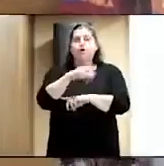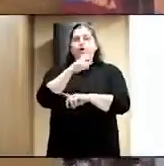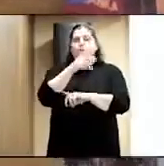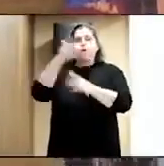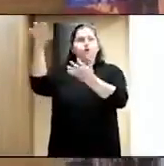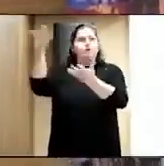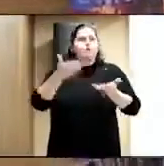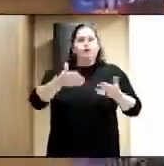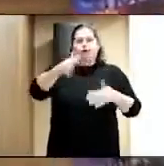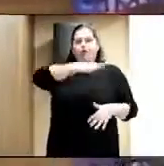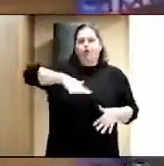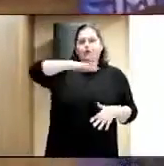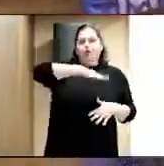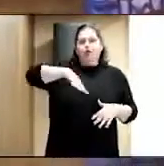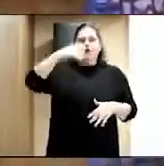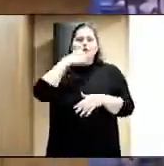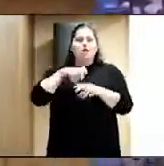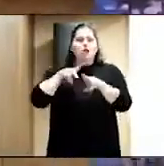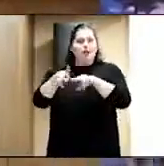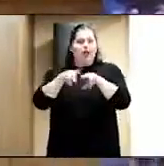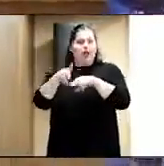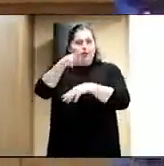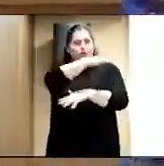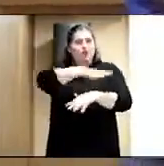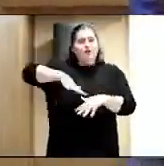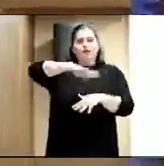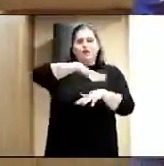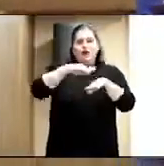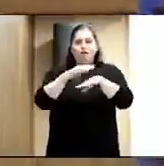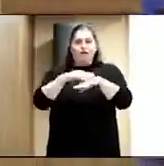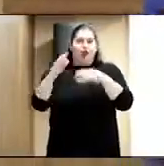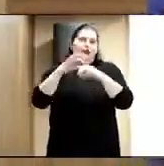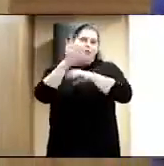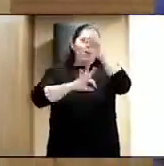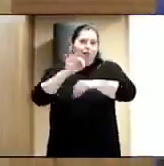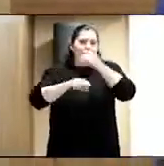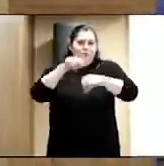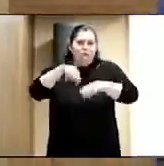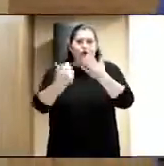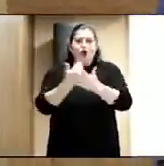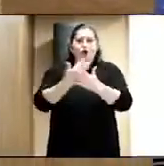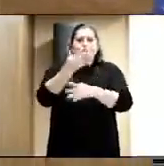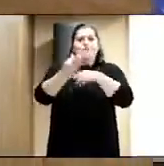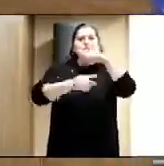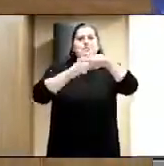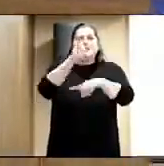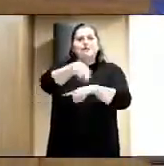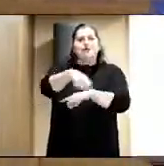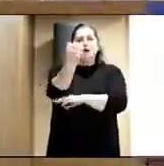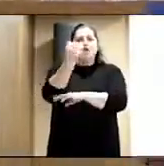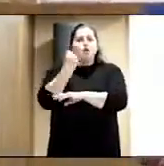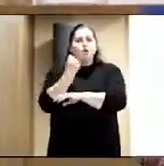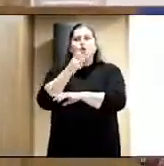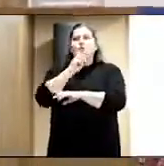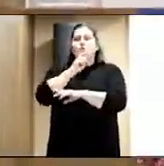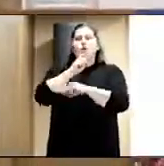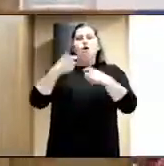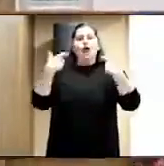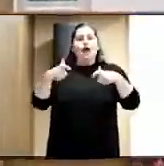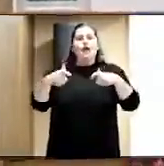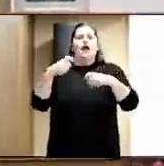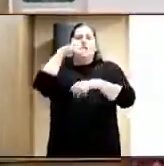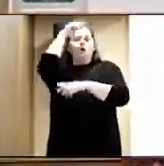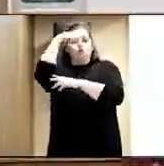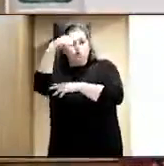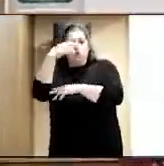cedernos el espacio de mesongitano para la realización de estas jornadas y también por su apoyo a través del área de cultura y